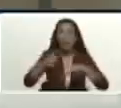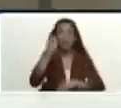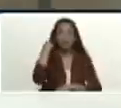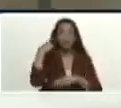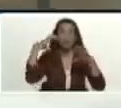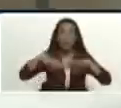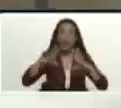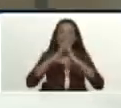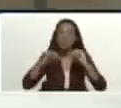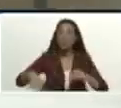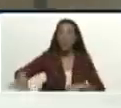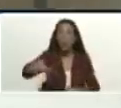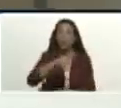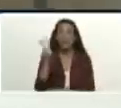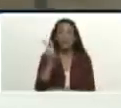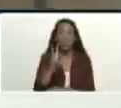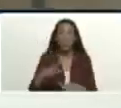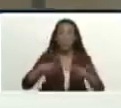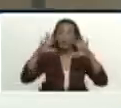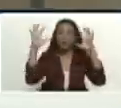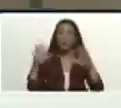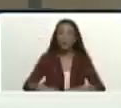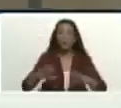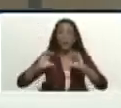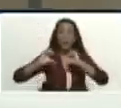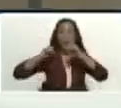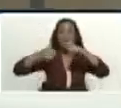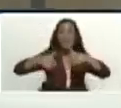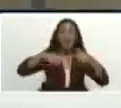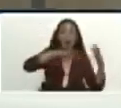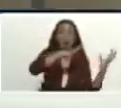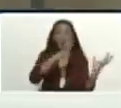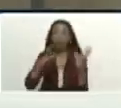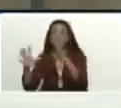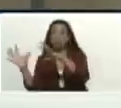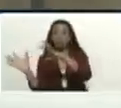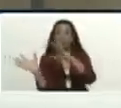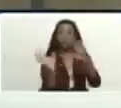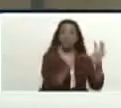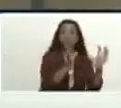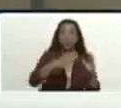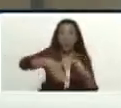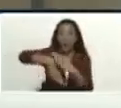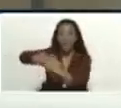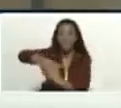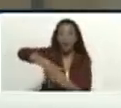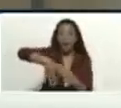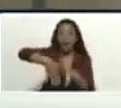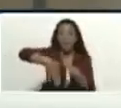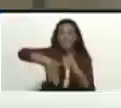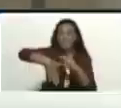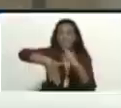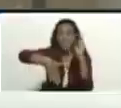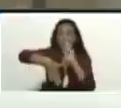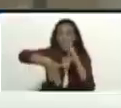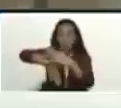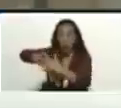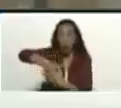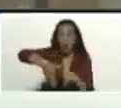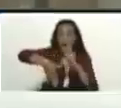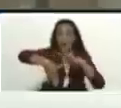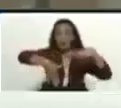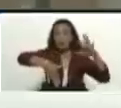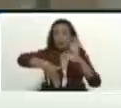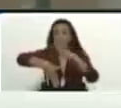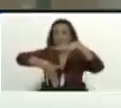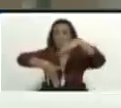en todo el país. Con la entrada de la primera onda tropical que ha entrado cargada de agua.